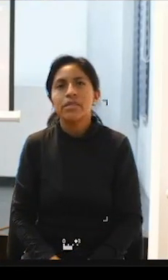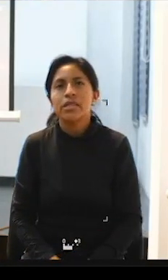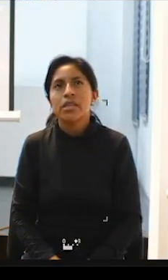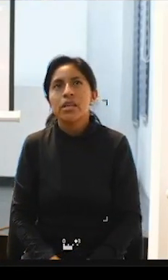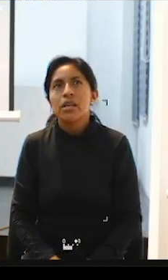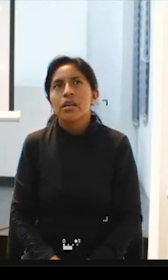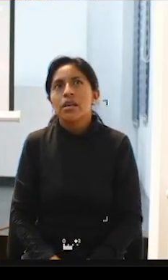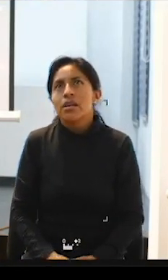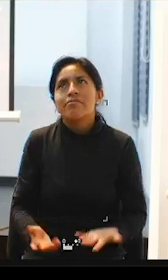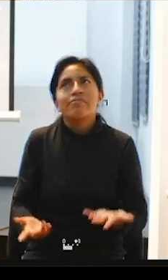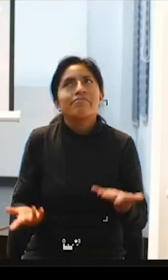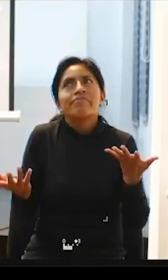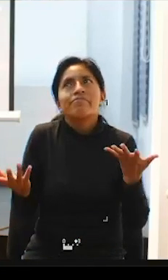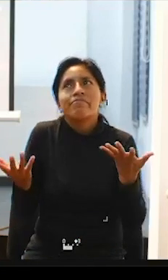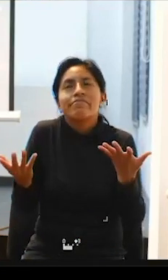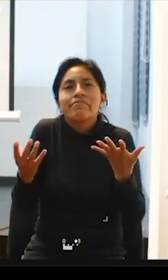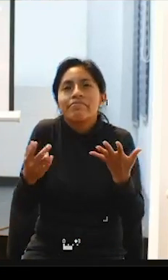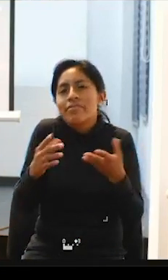más de de más de